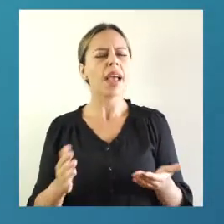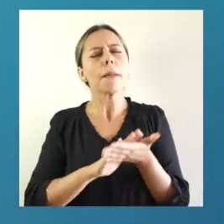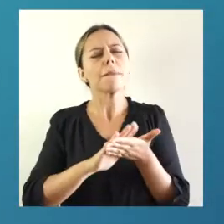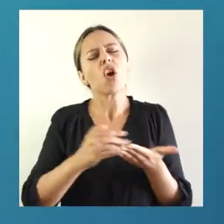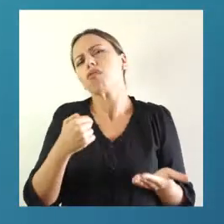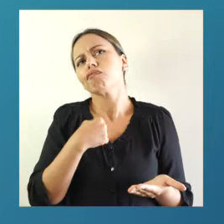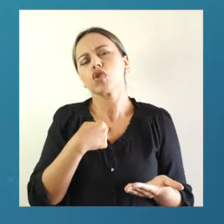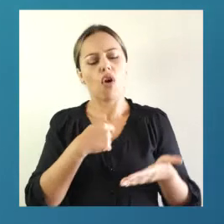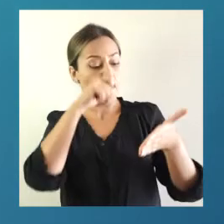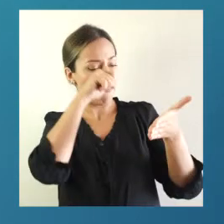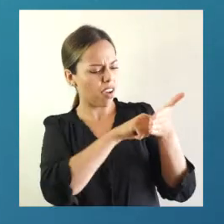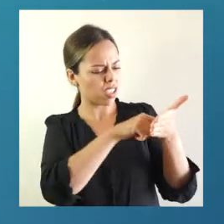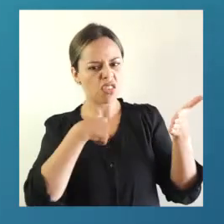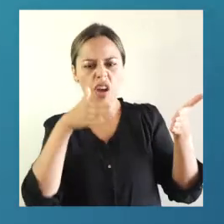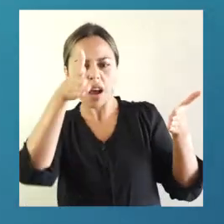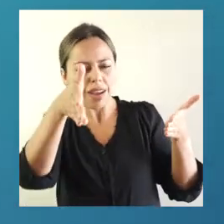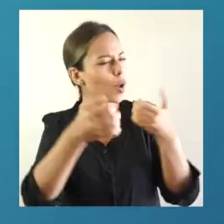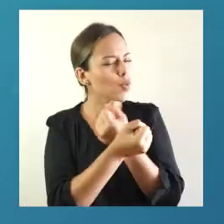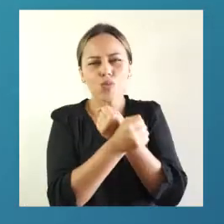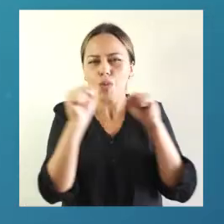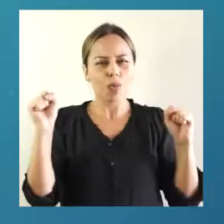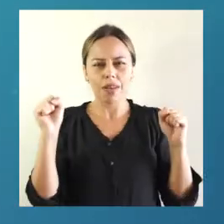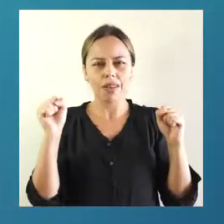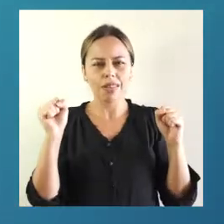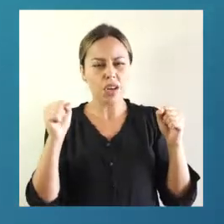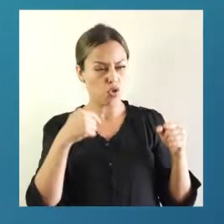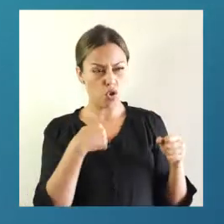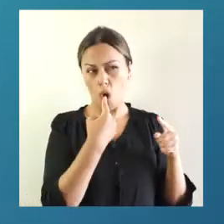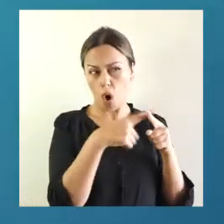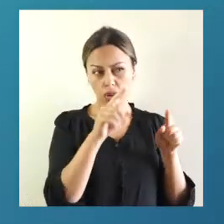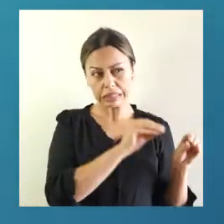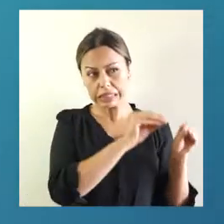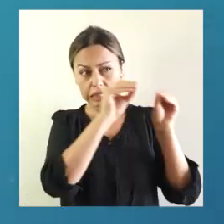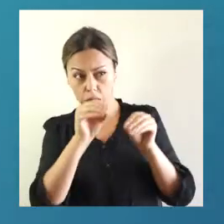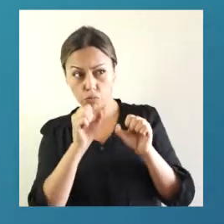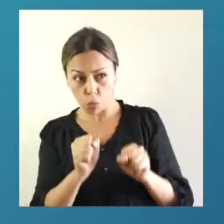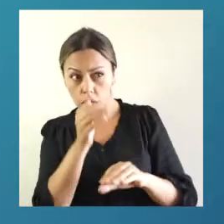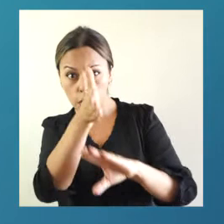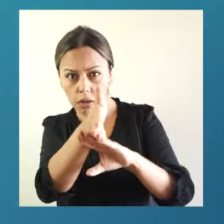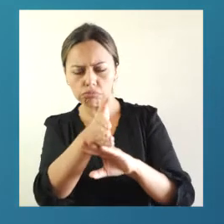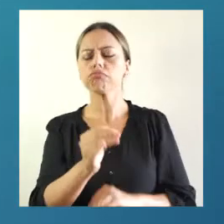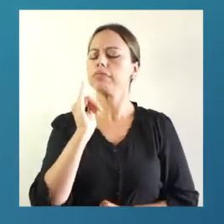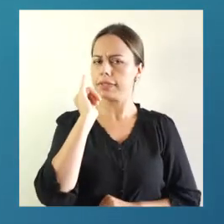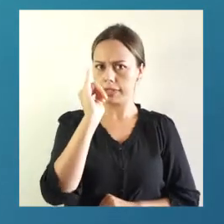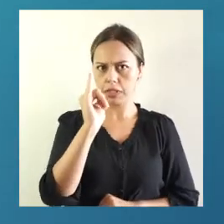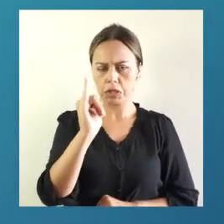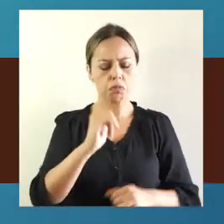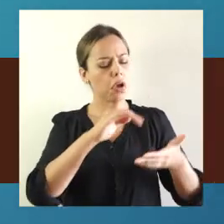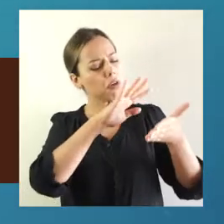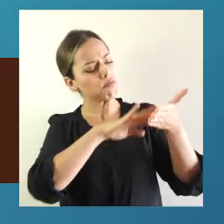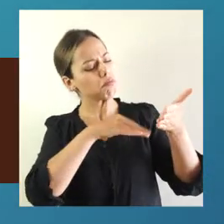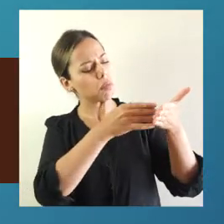puedo vacunarme en la fecha que me corresponde según el calendario, ¿puedo ir en otra fecha? Sí, puede ir cuando